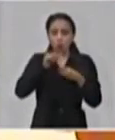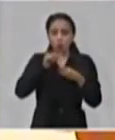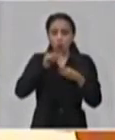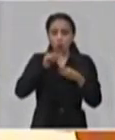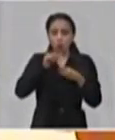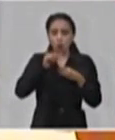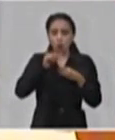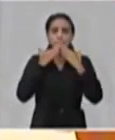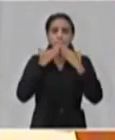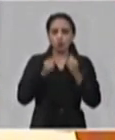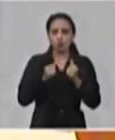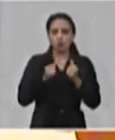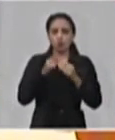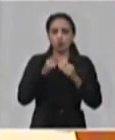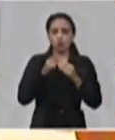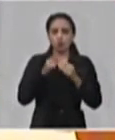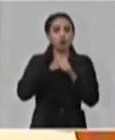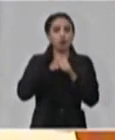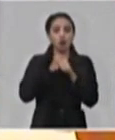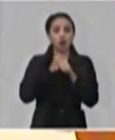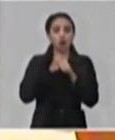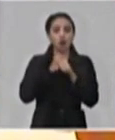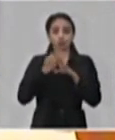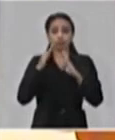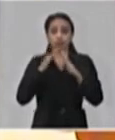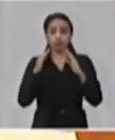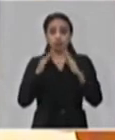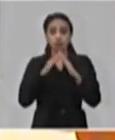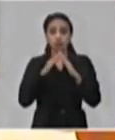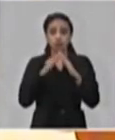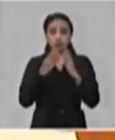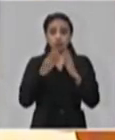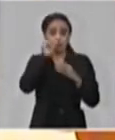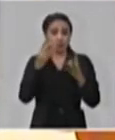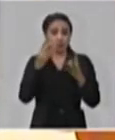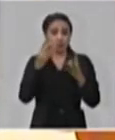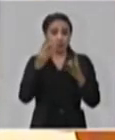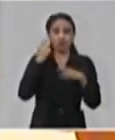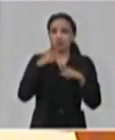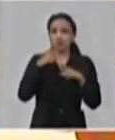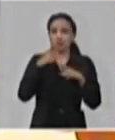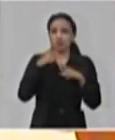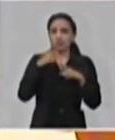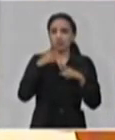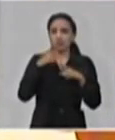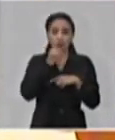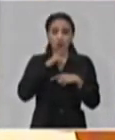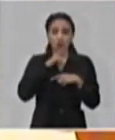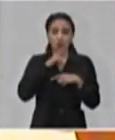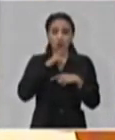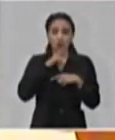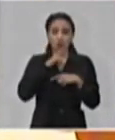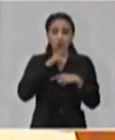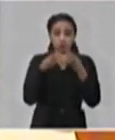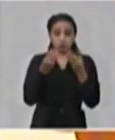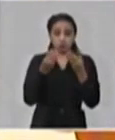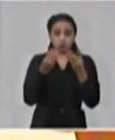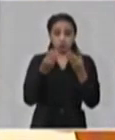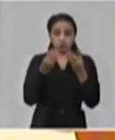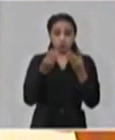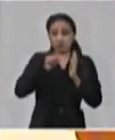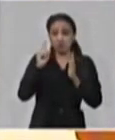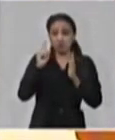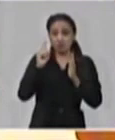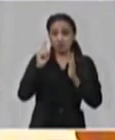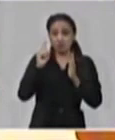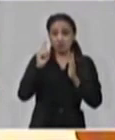con ello estaríamos evitando también, en caso de que entrara una persona enferma, se